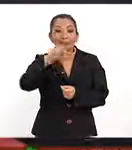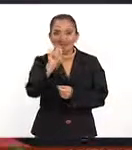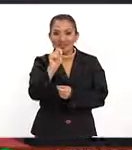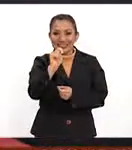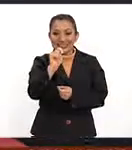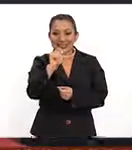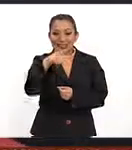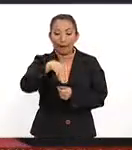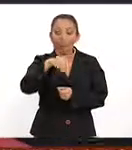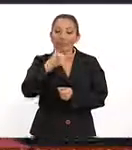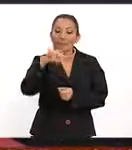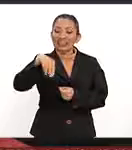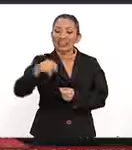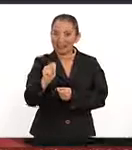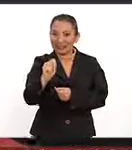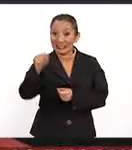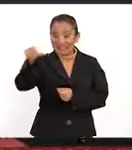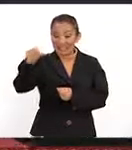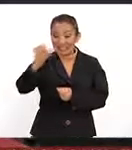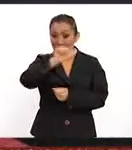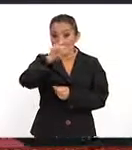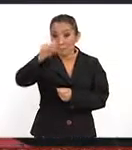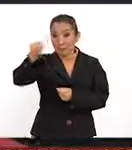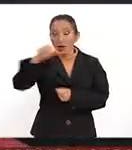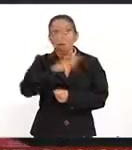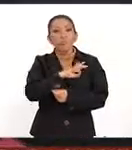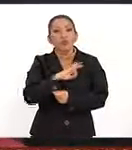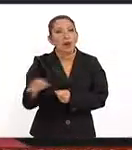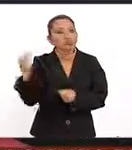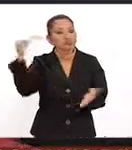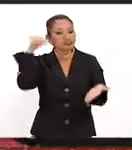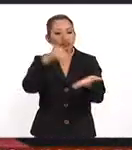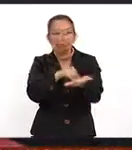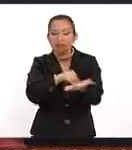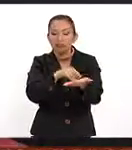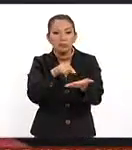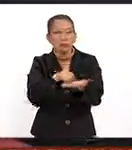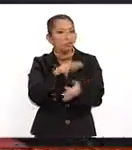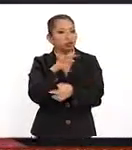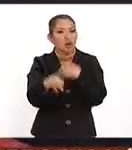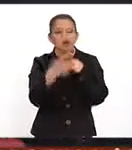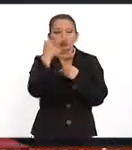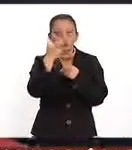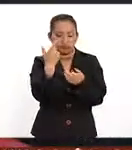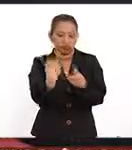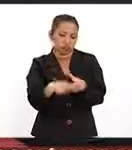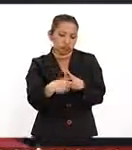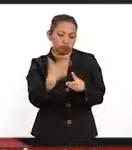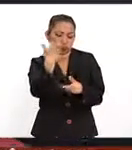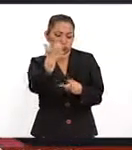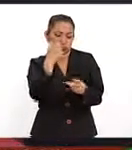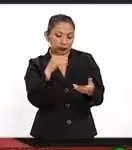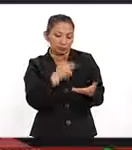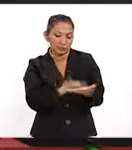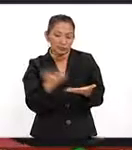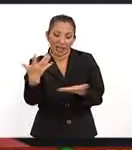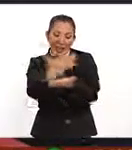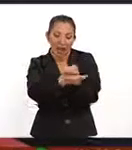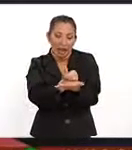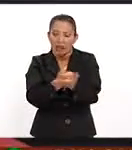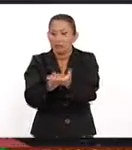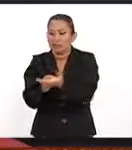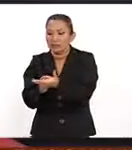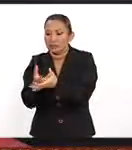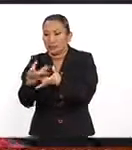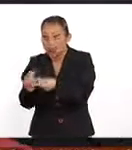-n-t, mint, y en esa herramienta tú vas a poder poner todas tus finanzas, todos tus ingresos,